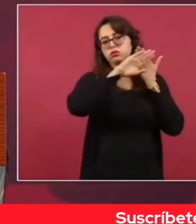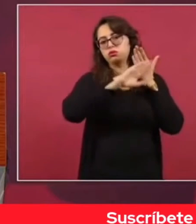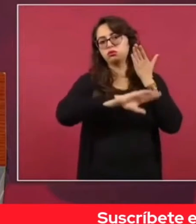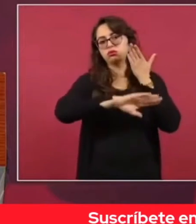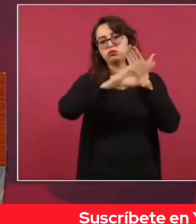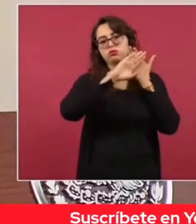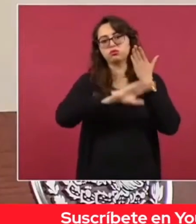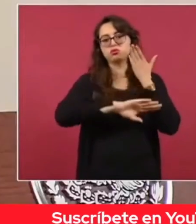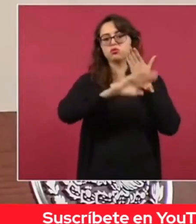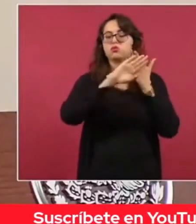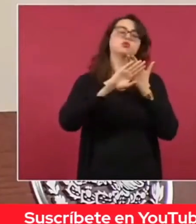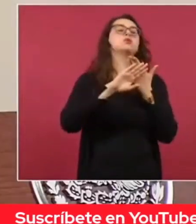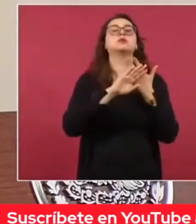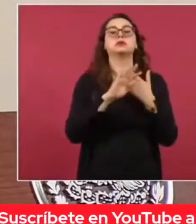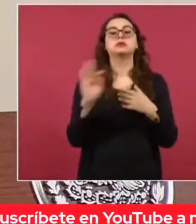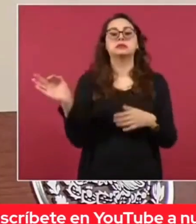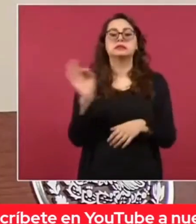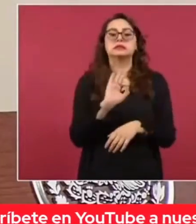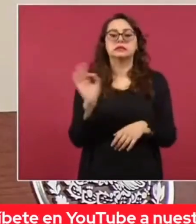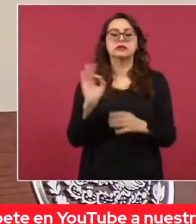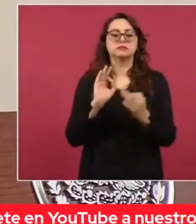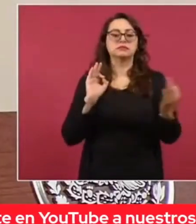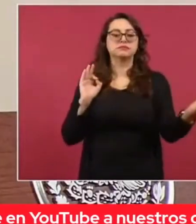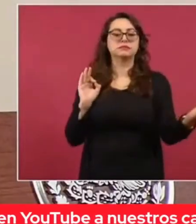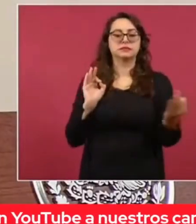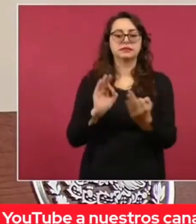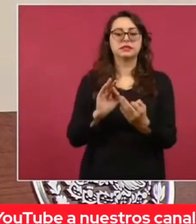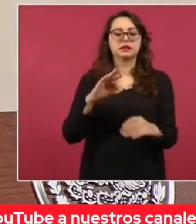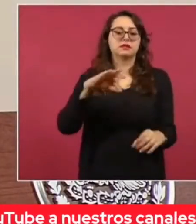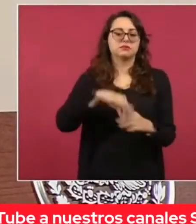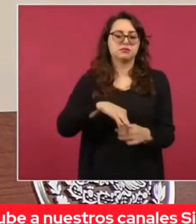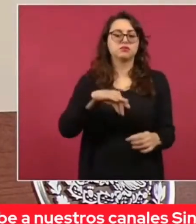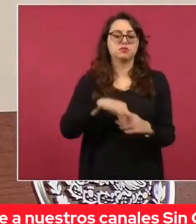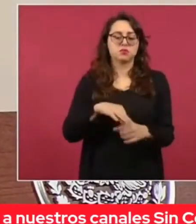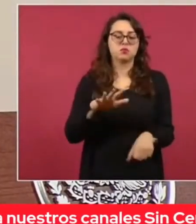A lo mejor tiene que ver con las elecciones también, en puerta,